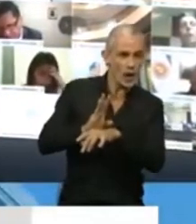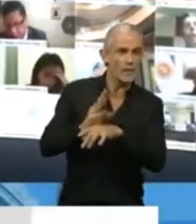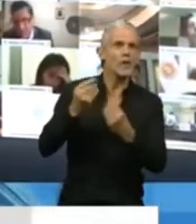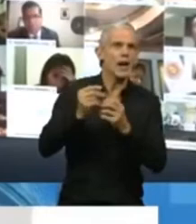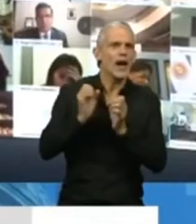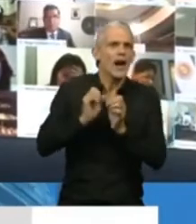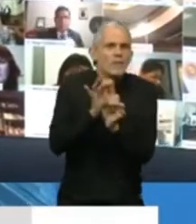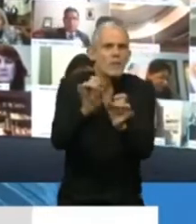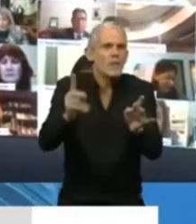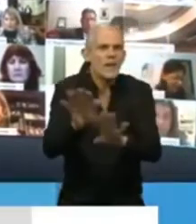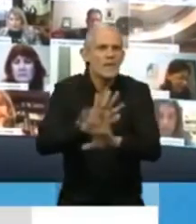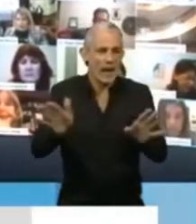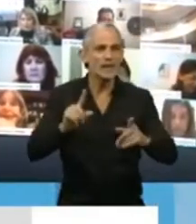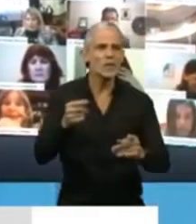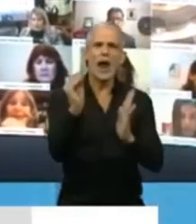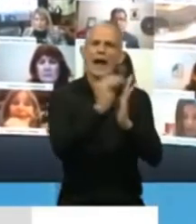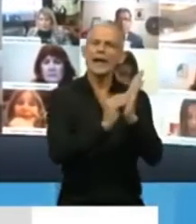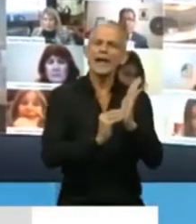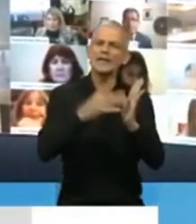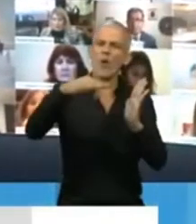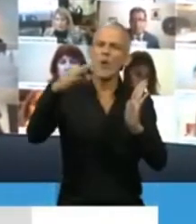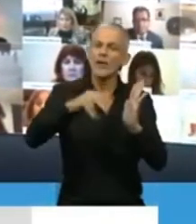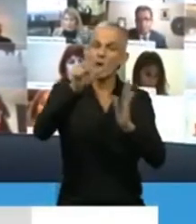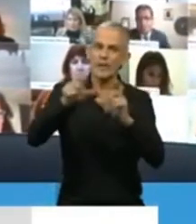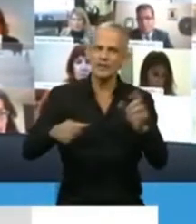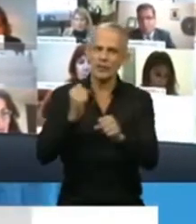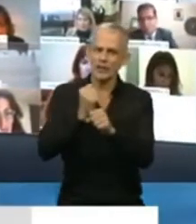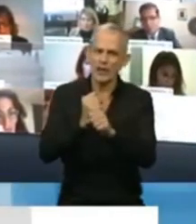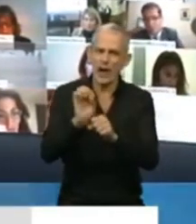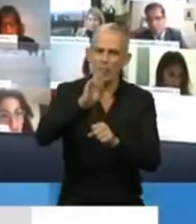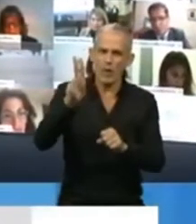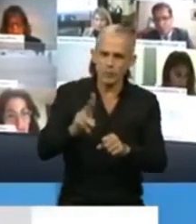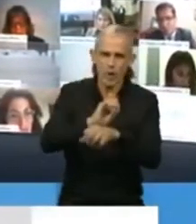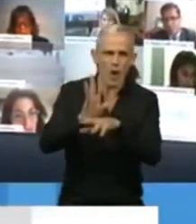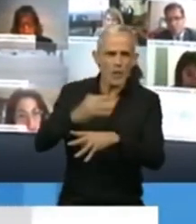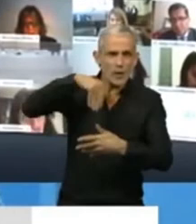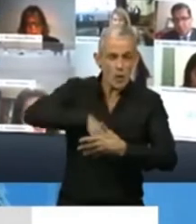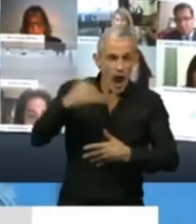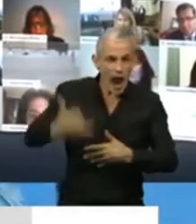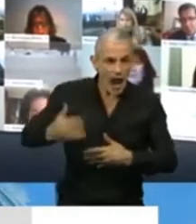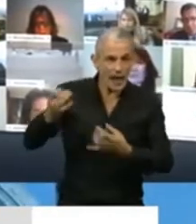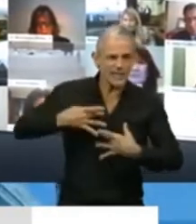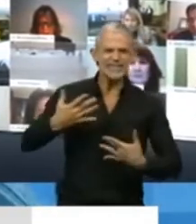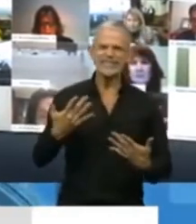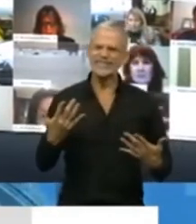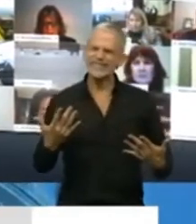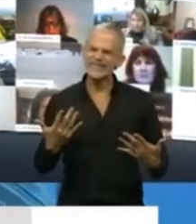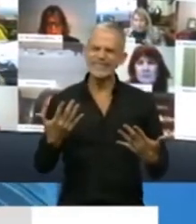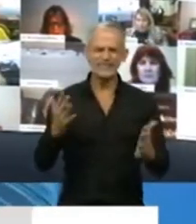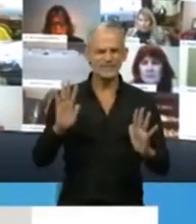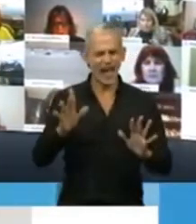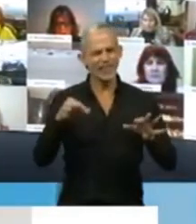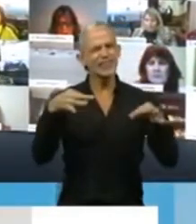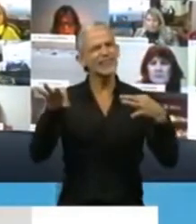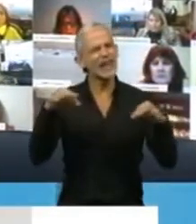contagios, la creación de un registro único de personal de salud contagiado por COVID-19 nos parece un instrumento muy